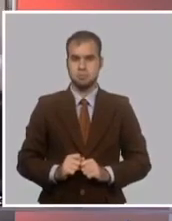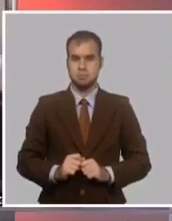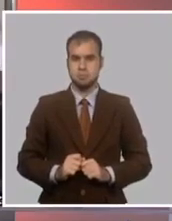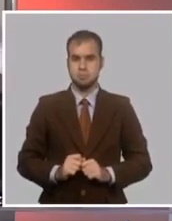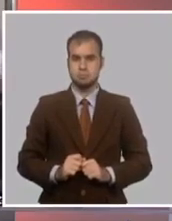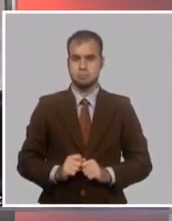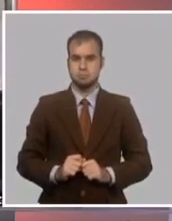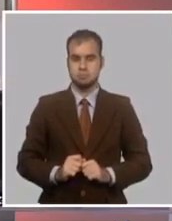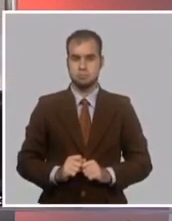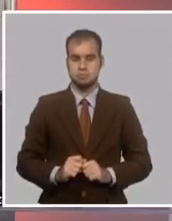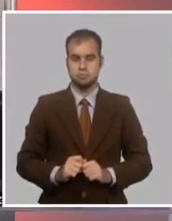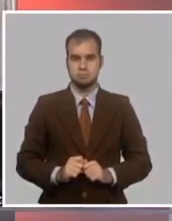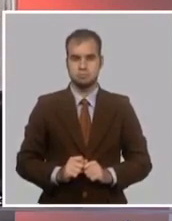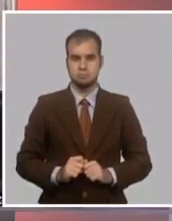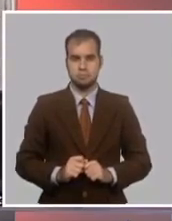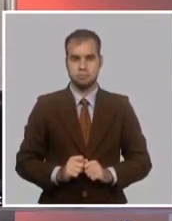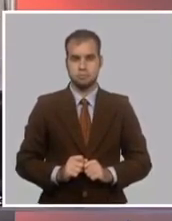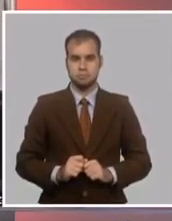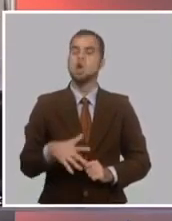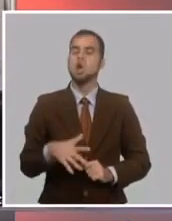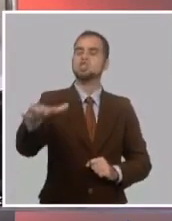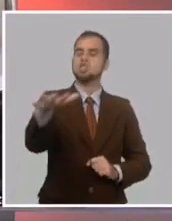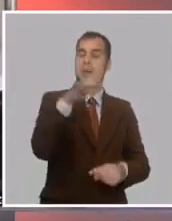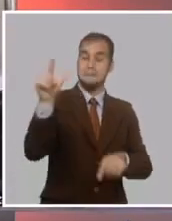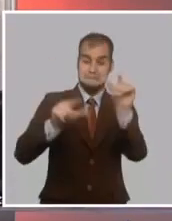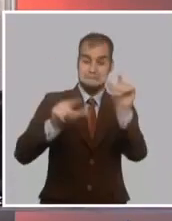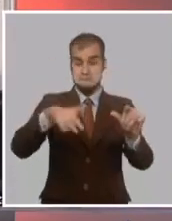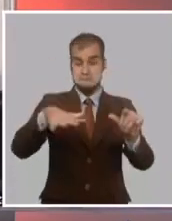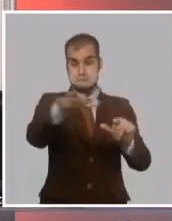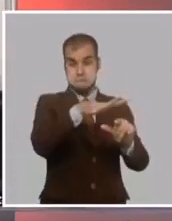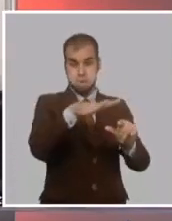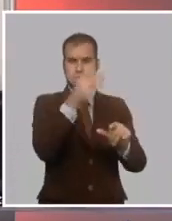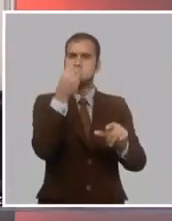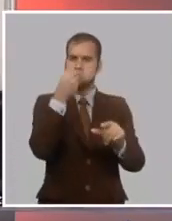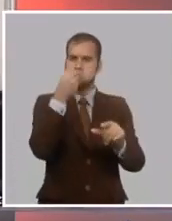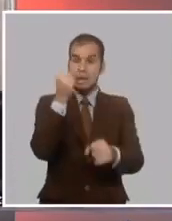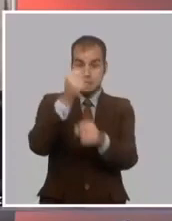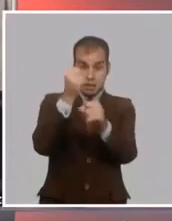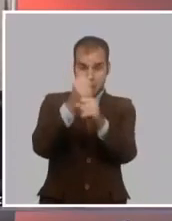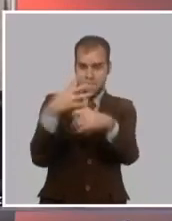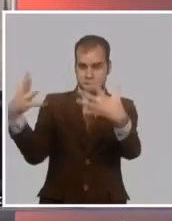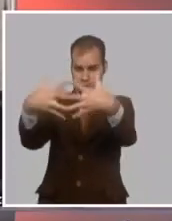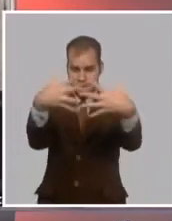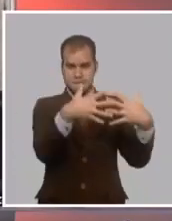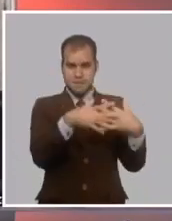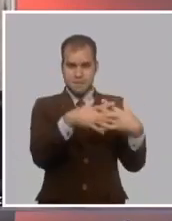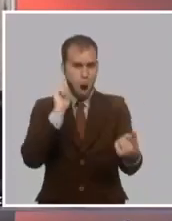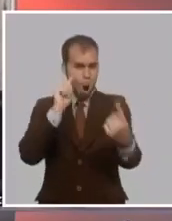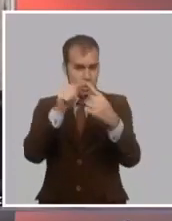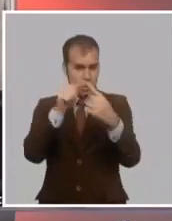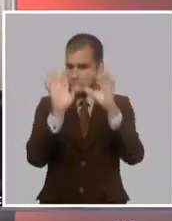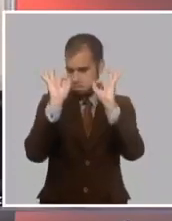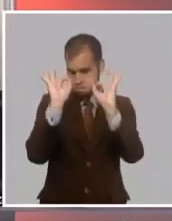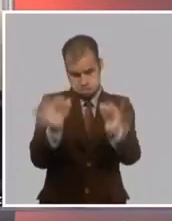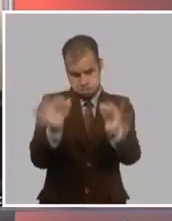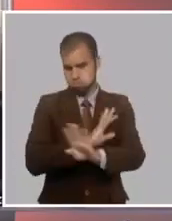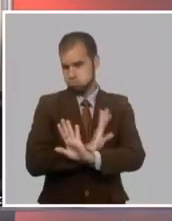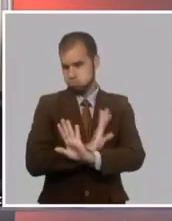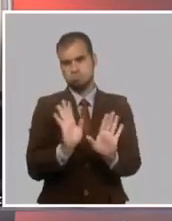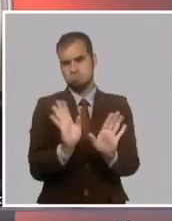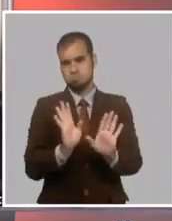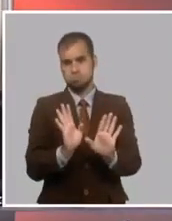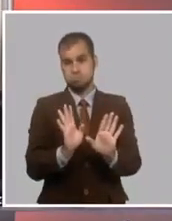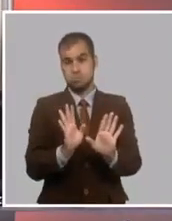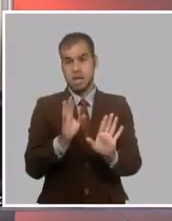grupo, hasta de amigos, trabajaran juntos por el mismo objetivo. Si estudiamos las bases del Partido Revolucionario Cubano,